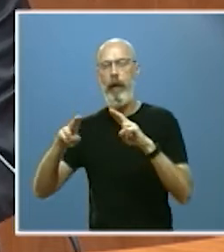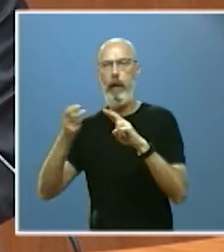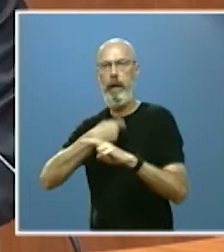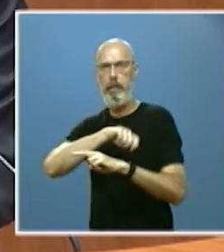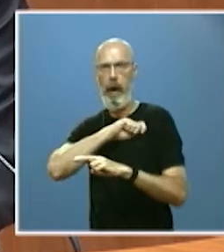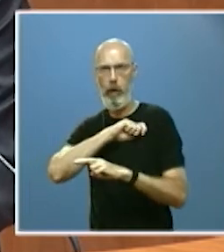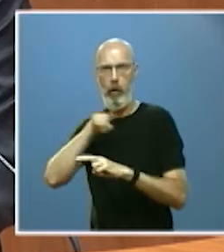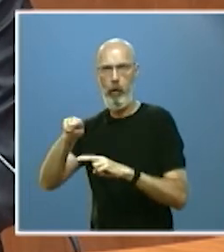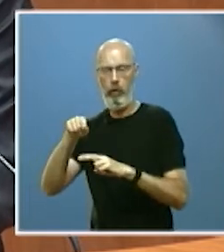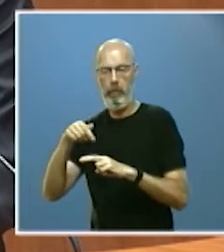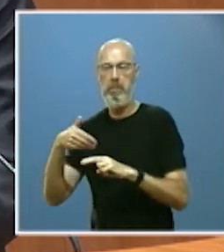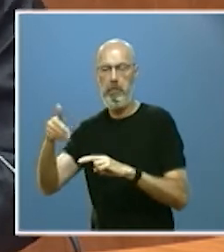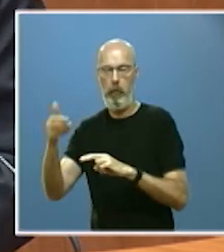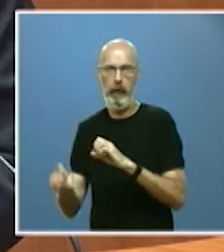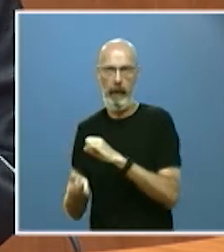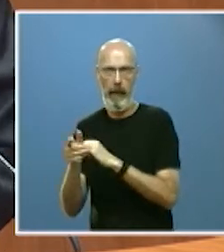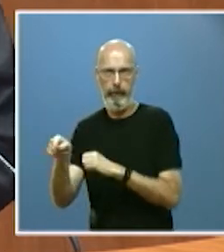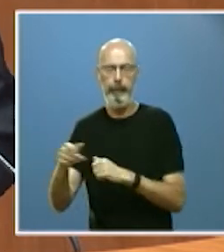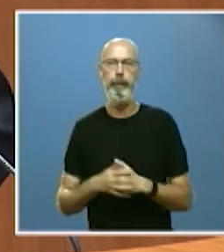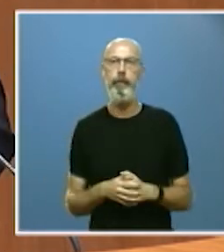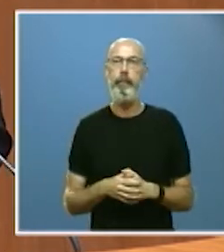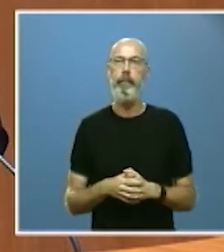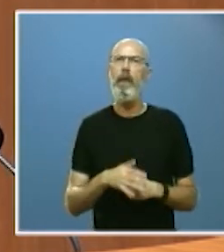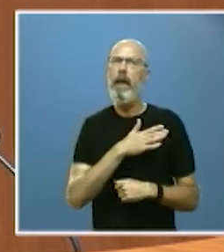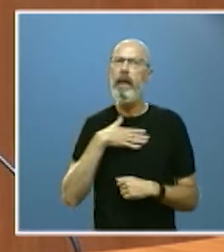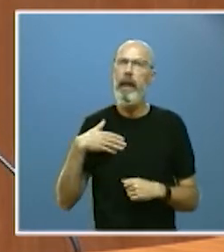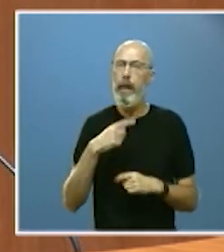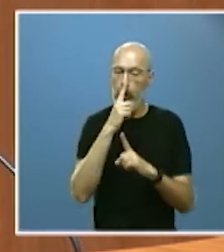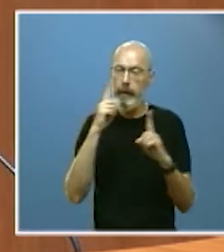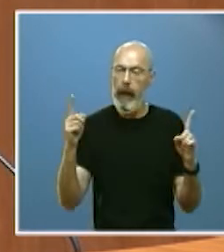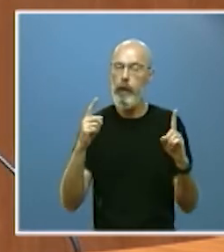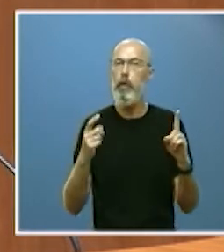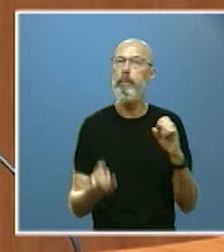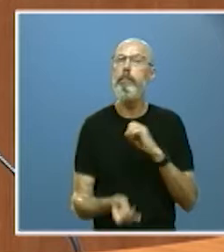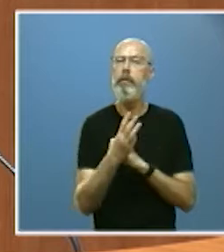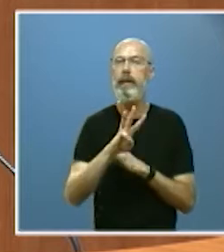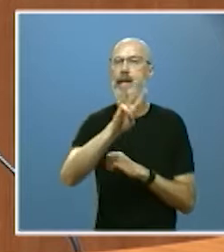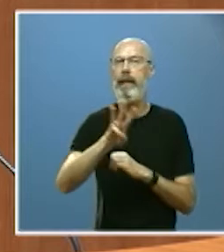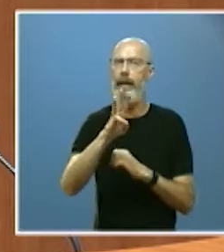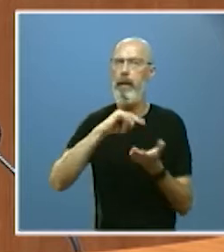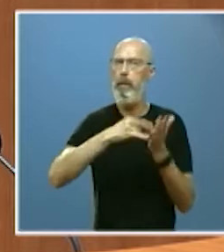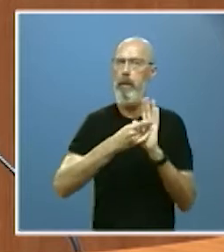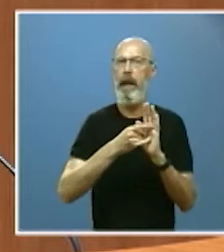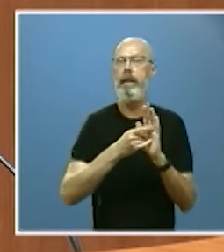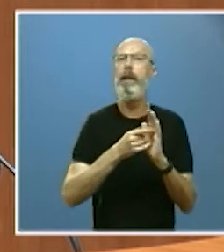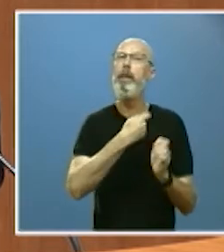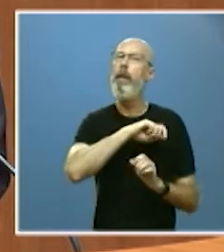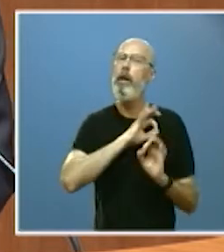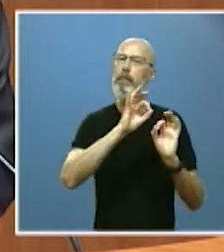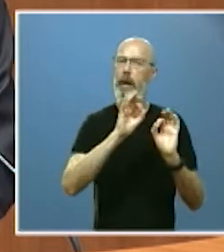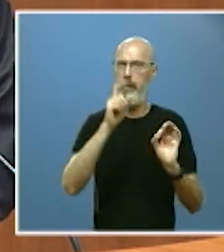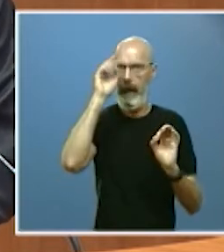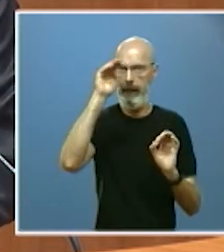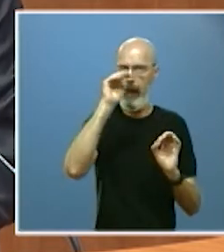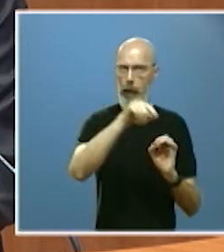de próxima celebración pretendemos que vea la luz este año el tercer plan del español para extranjeros en una legislatura en la que también